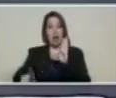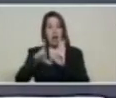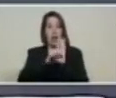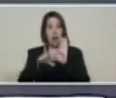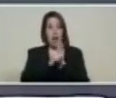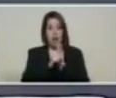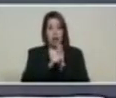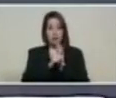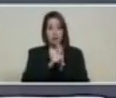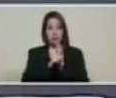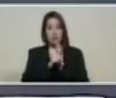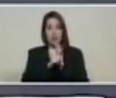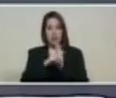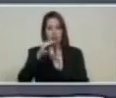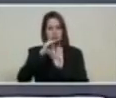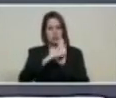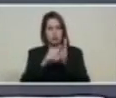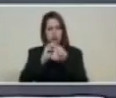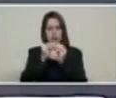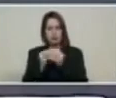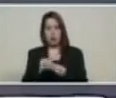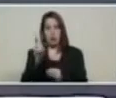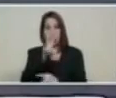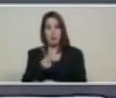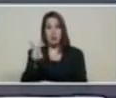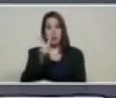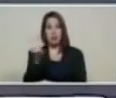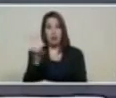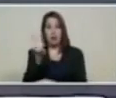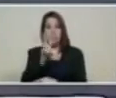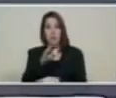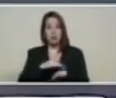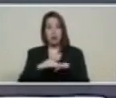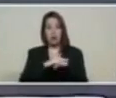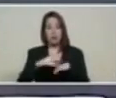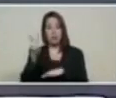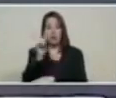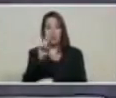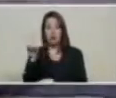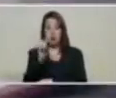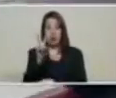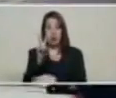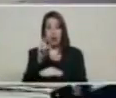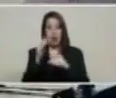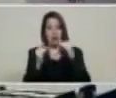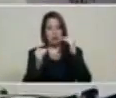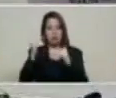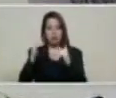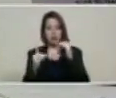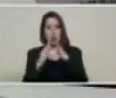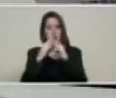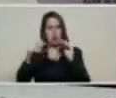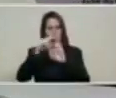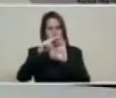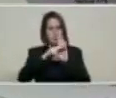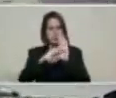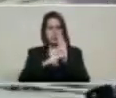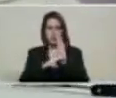Venezuela regula el funcionamiento de todos los criptoactivos en territorio nacional aquí está